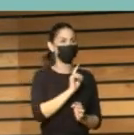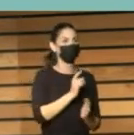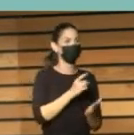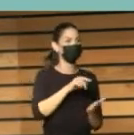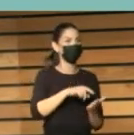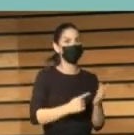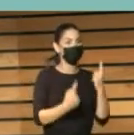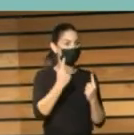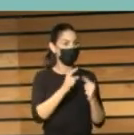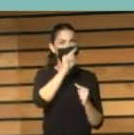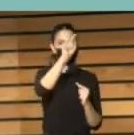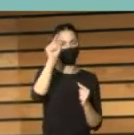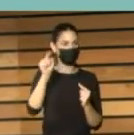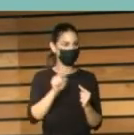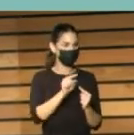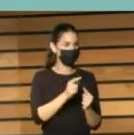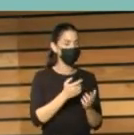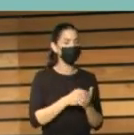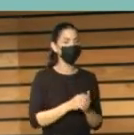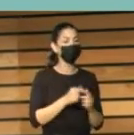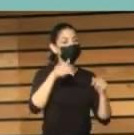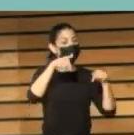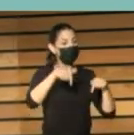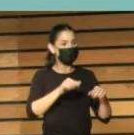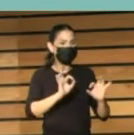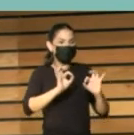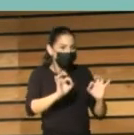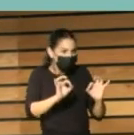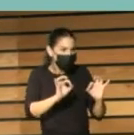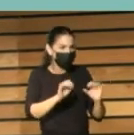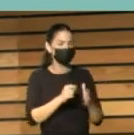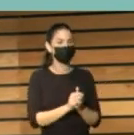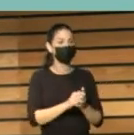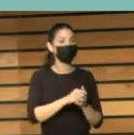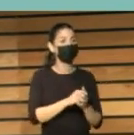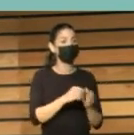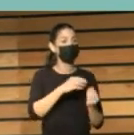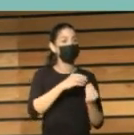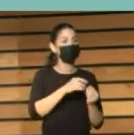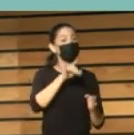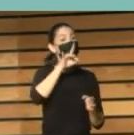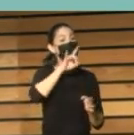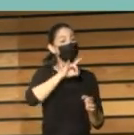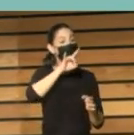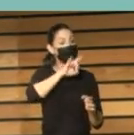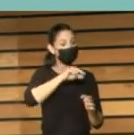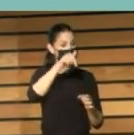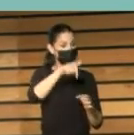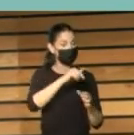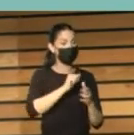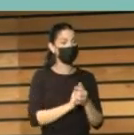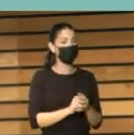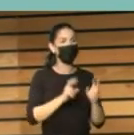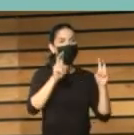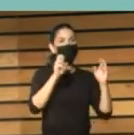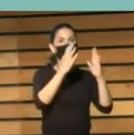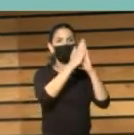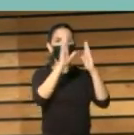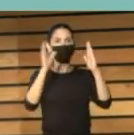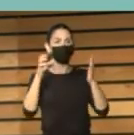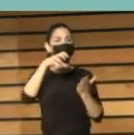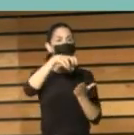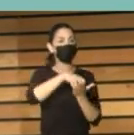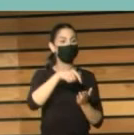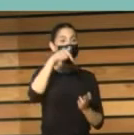de Gran Canaria y sobre todo para centrarme también en la idea de, bueno, pues de biblioteca pública en una isla en la que las